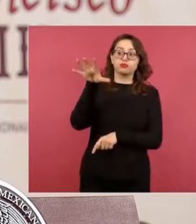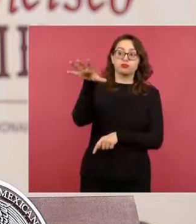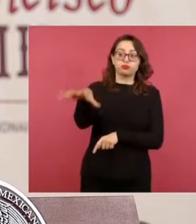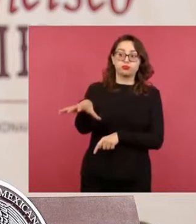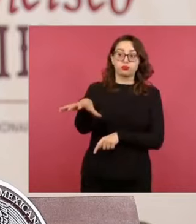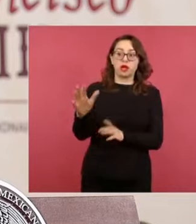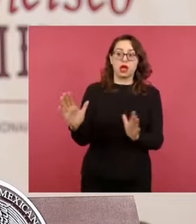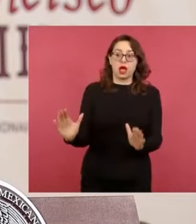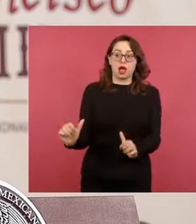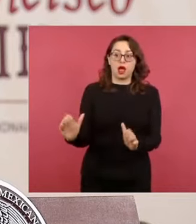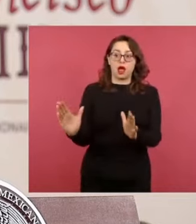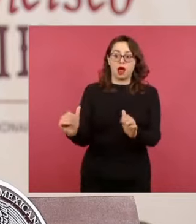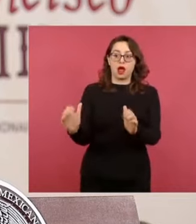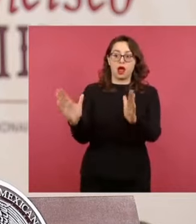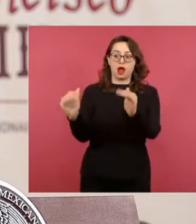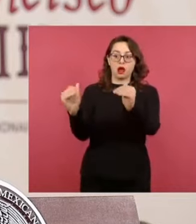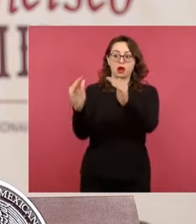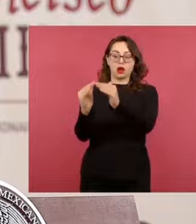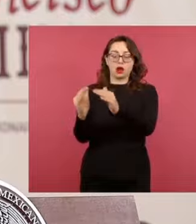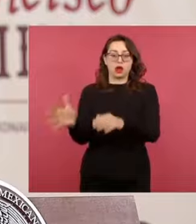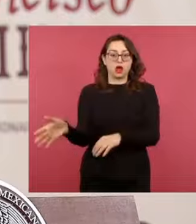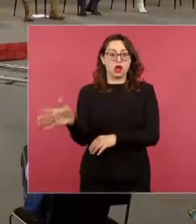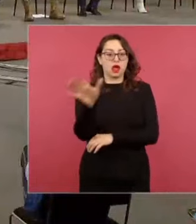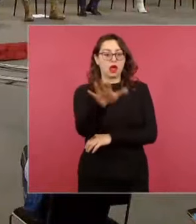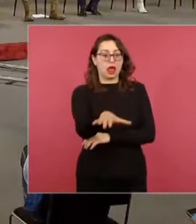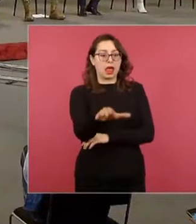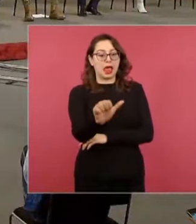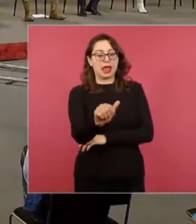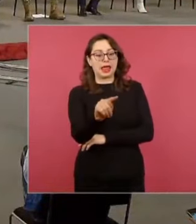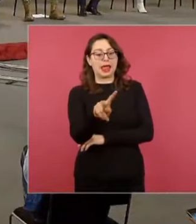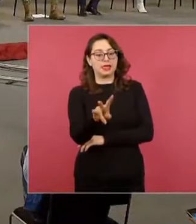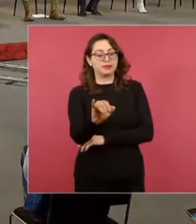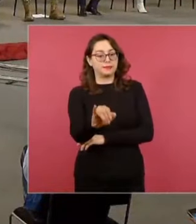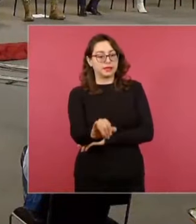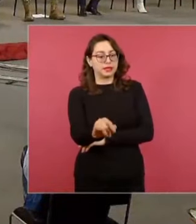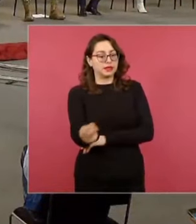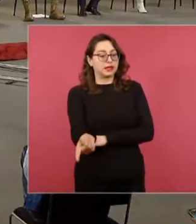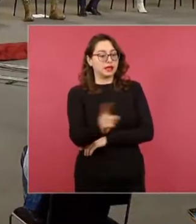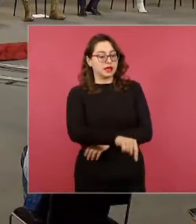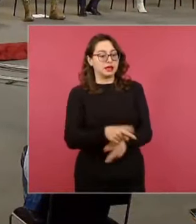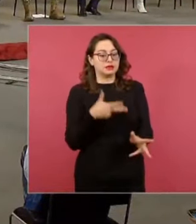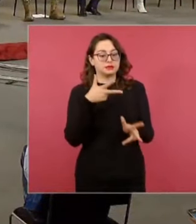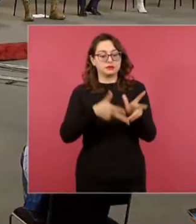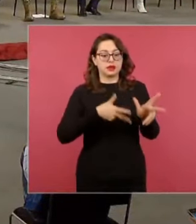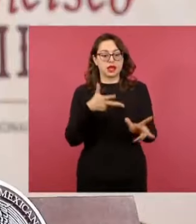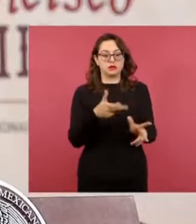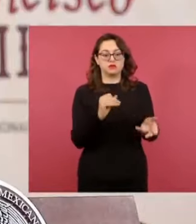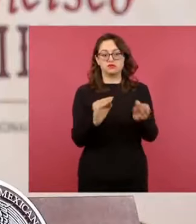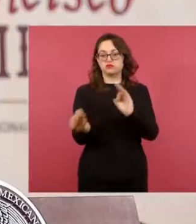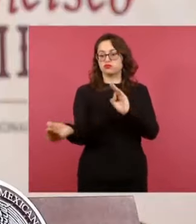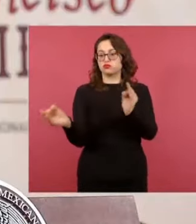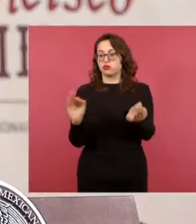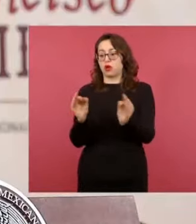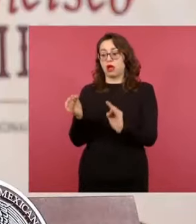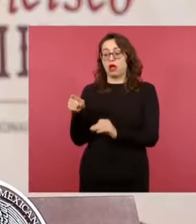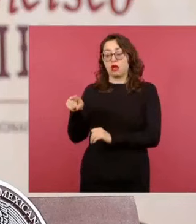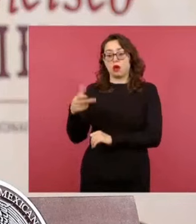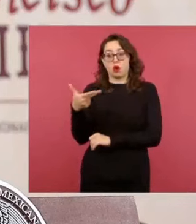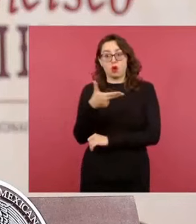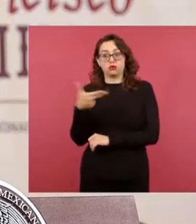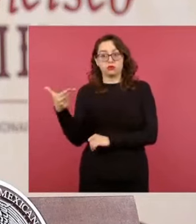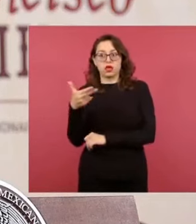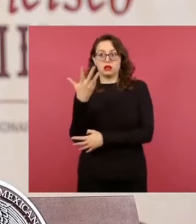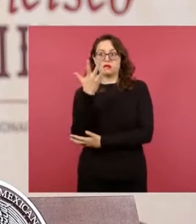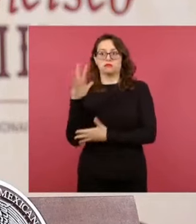visitantes y de la estación Tren Maya, con un diseño ecológico en el cual coexiste con la zona arqueológica y las áreas naturales. Se